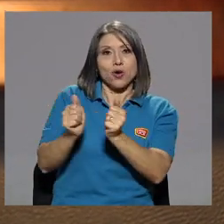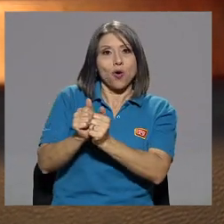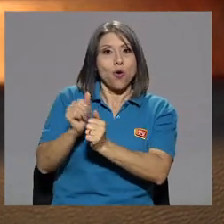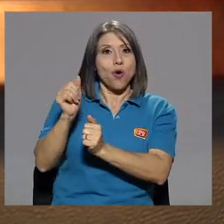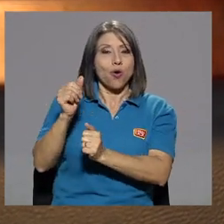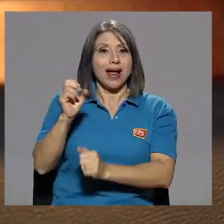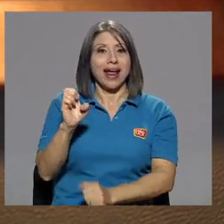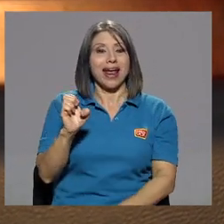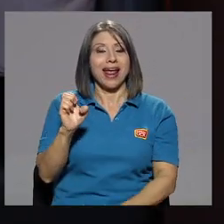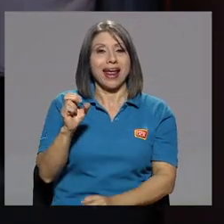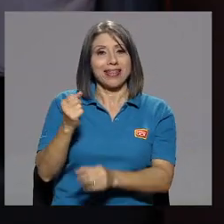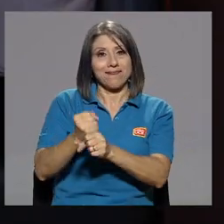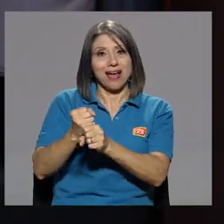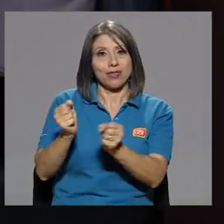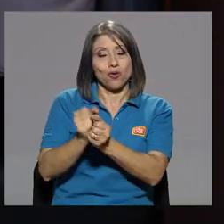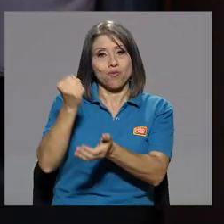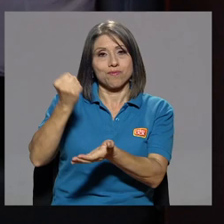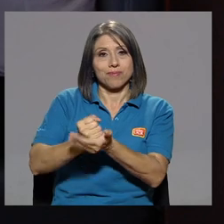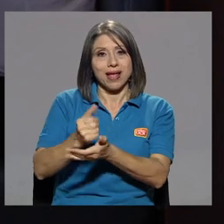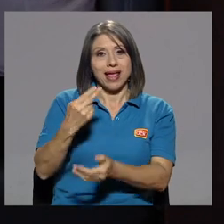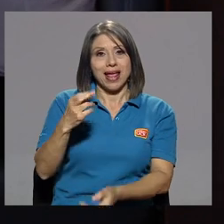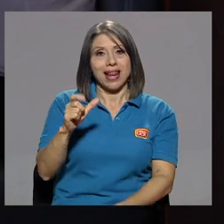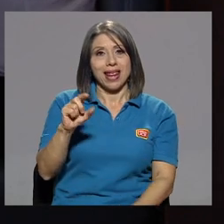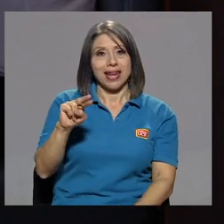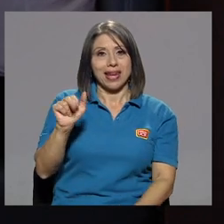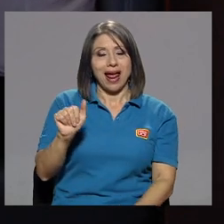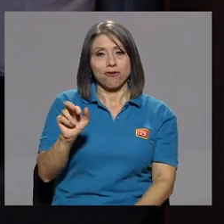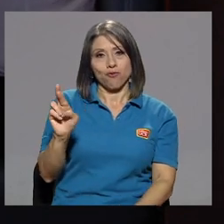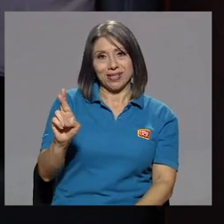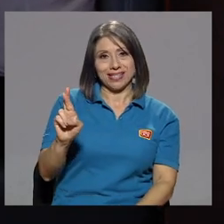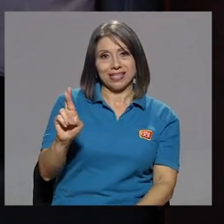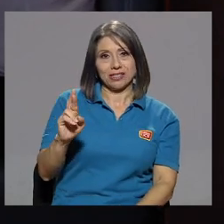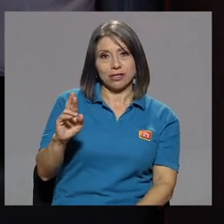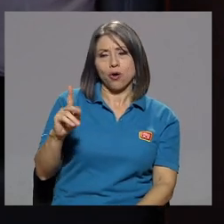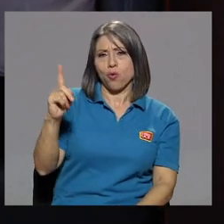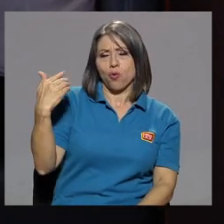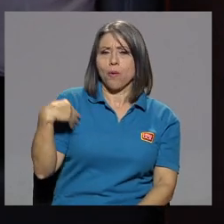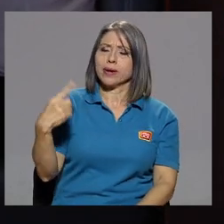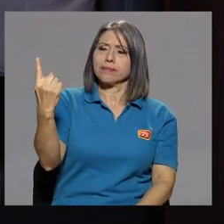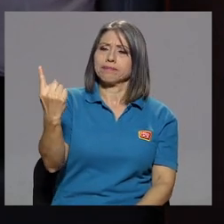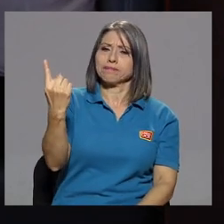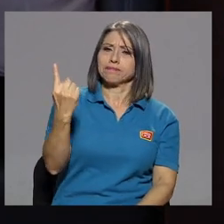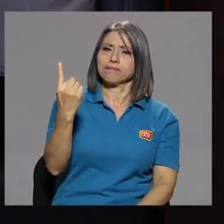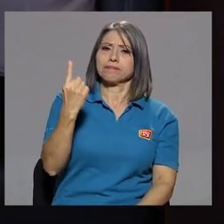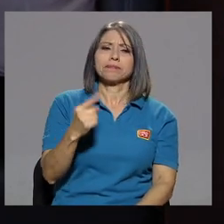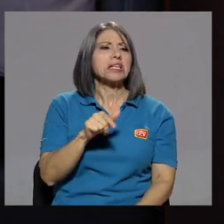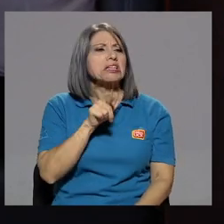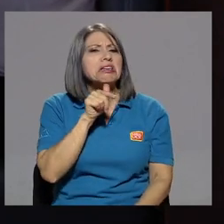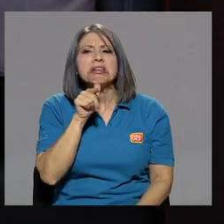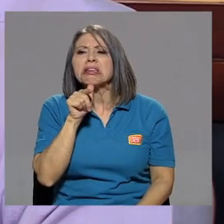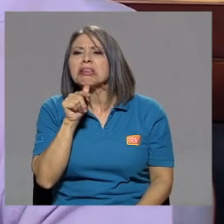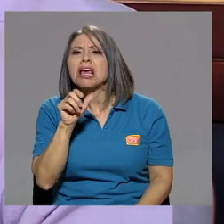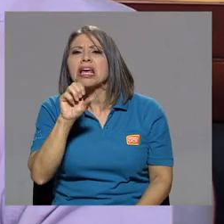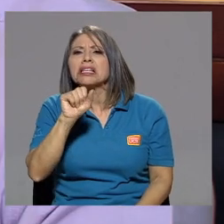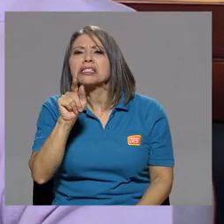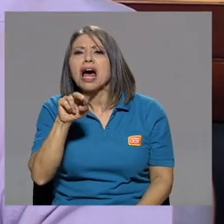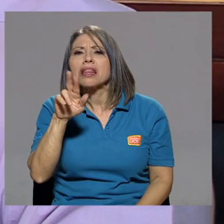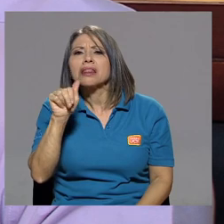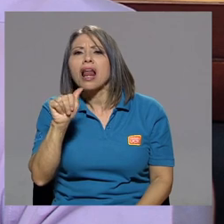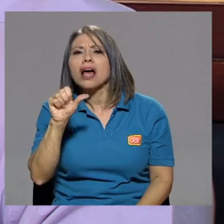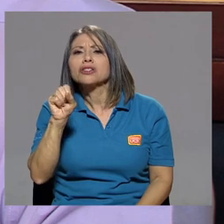Elena Zunstén cuando llegó un señor y me dice, pregunta, ¿quién es Sandra Solano?